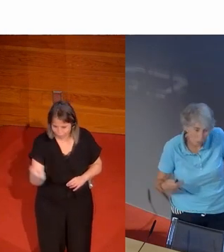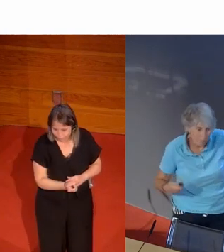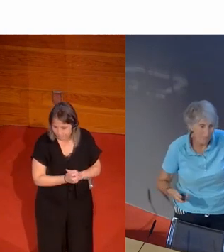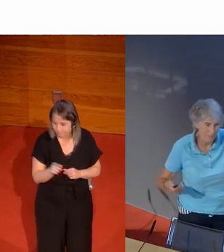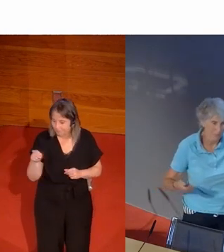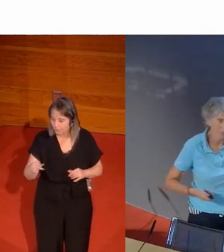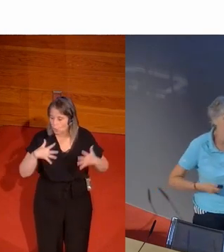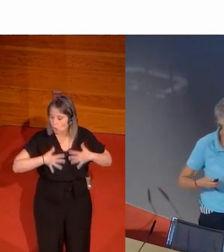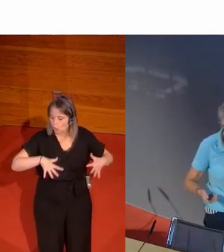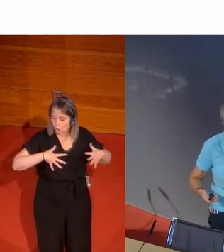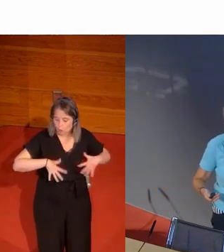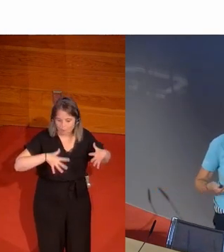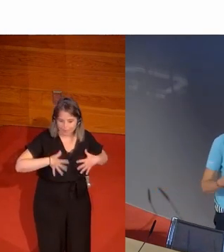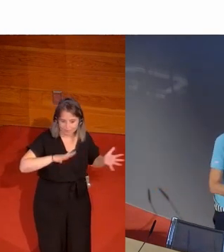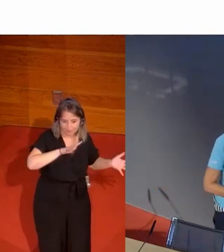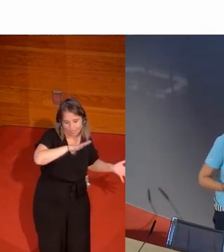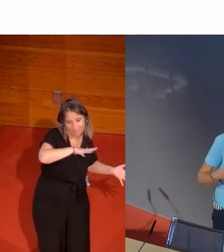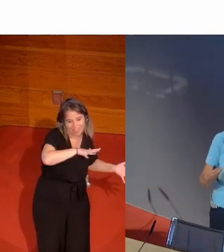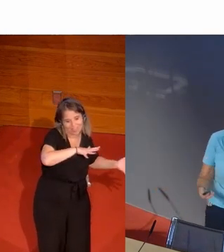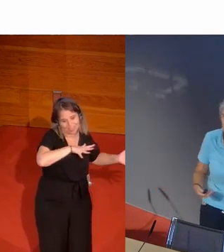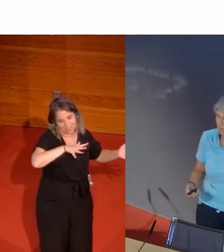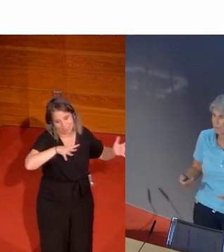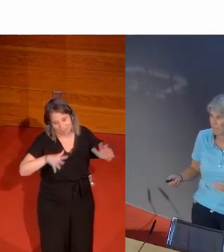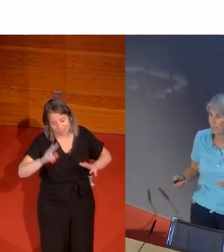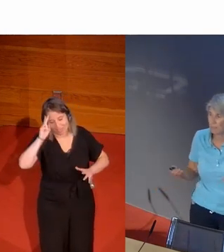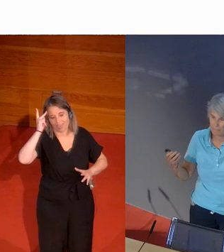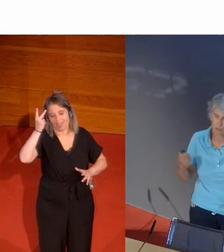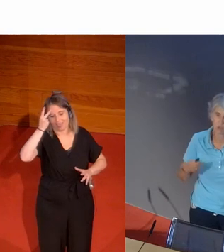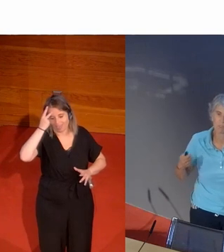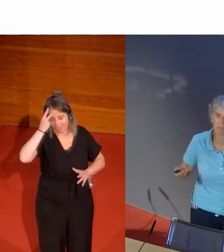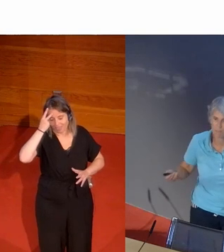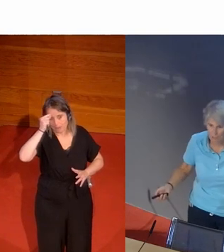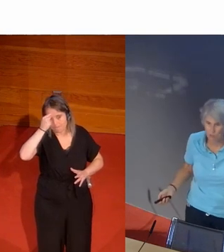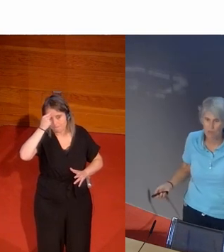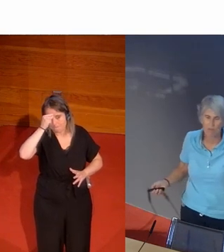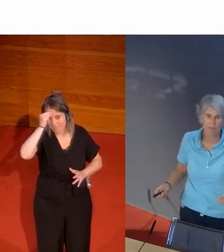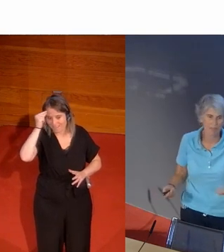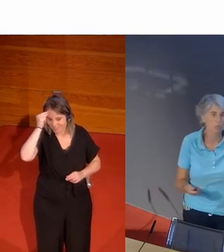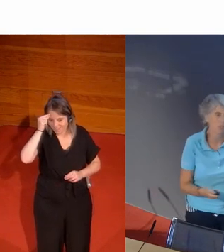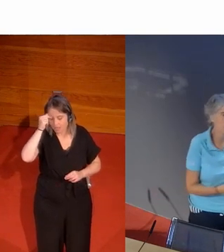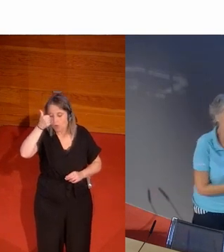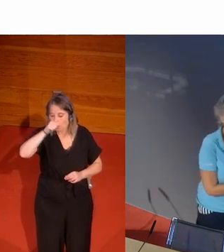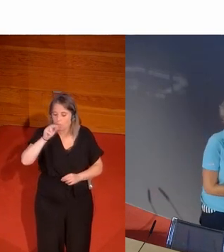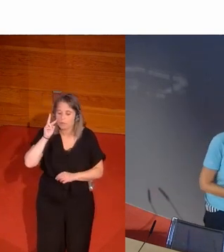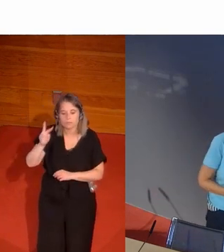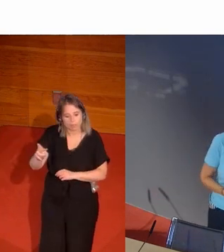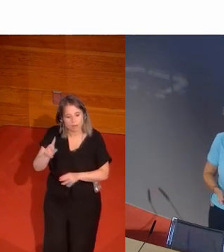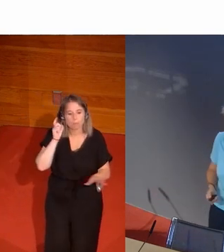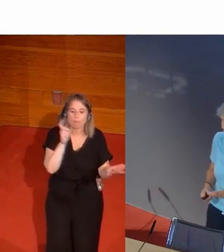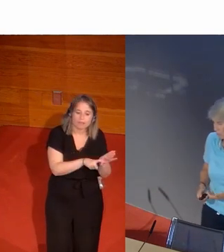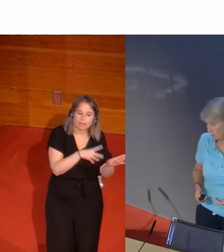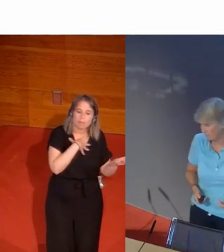Y esa ropa es la que le permite el cambio de mentalidad también para que los hombres vayan viendo que las mujeres también pueden